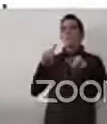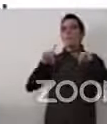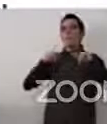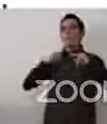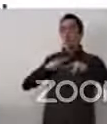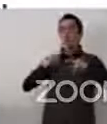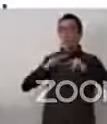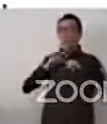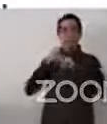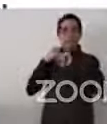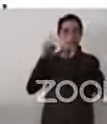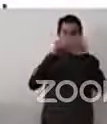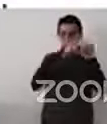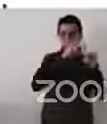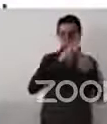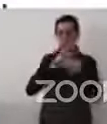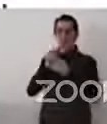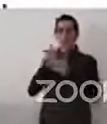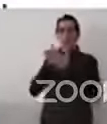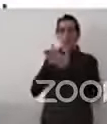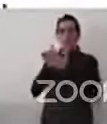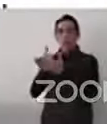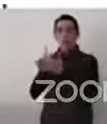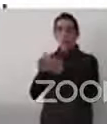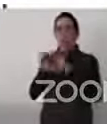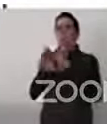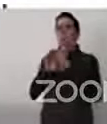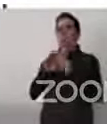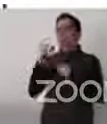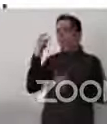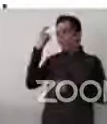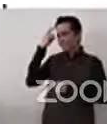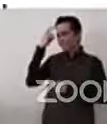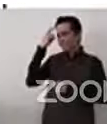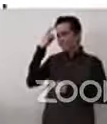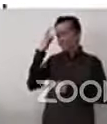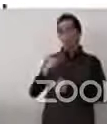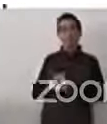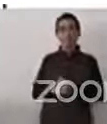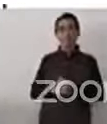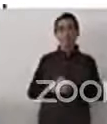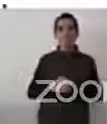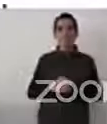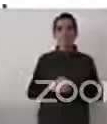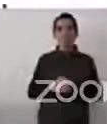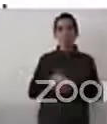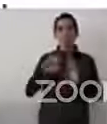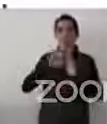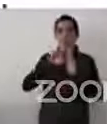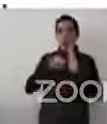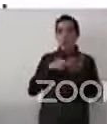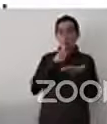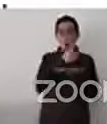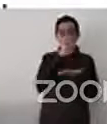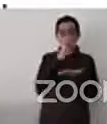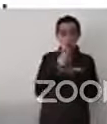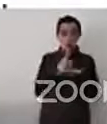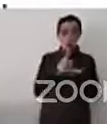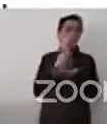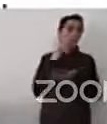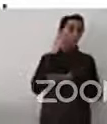protección. Por ejemplo, el municipio de León ha recibido un premio, reconocimiento por su labor